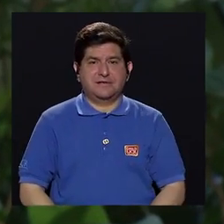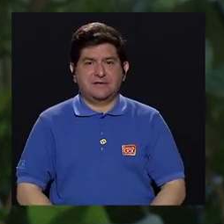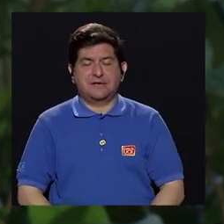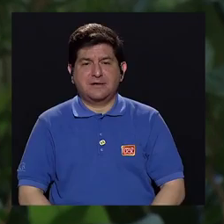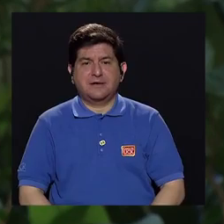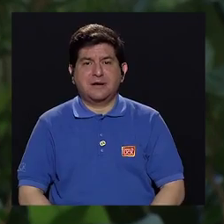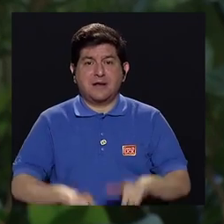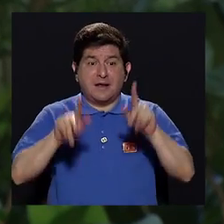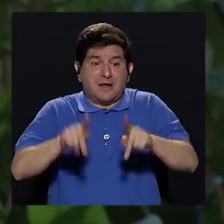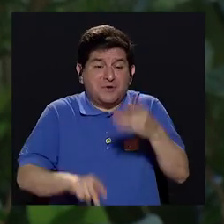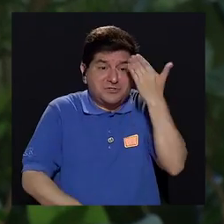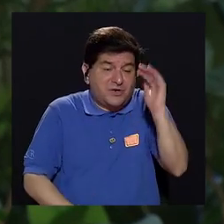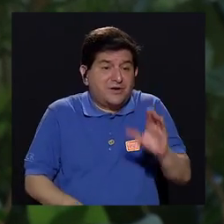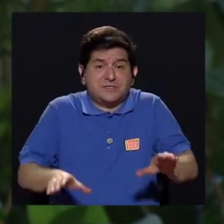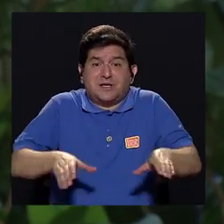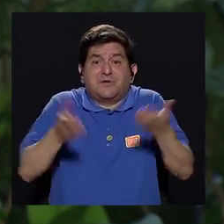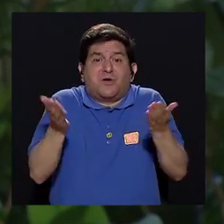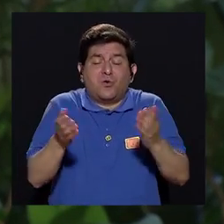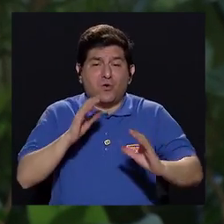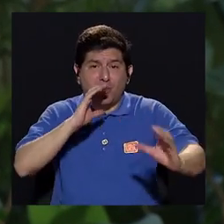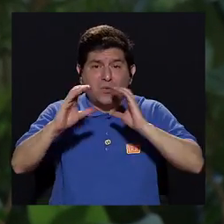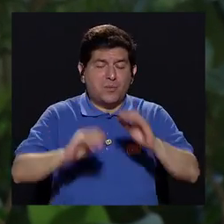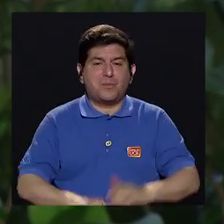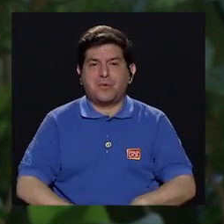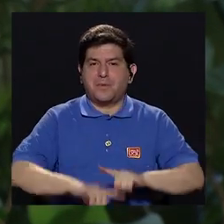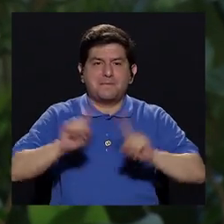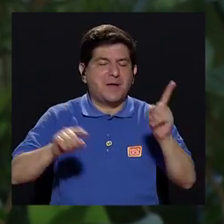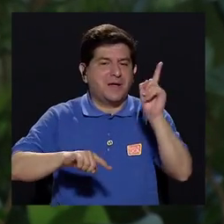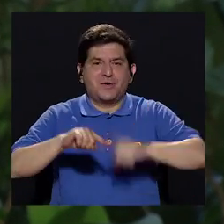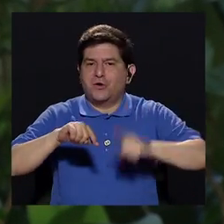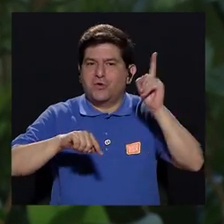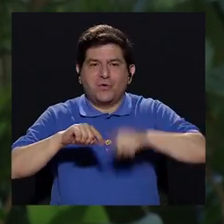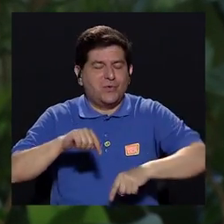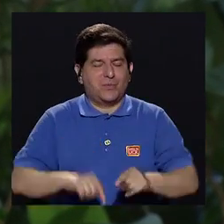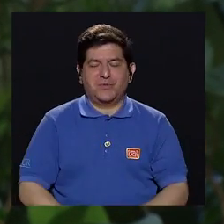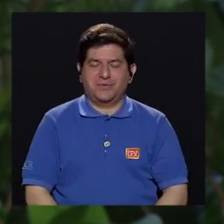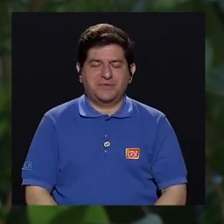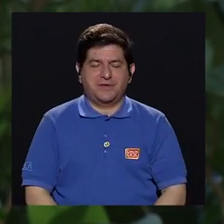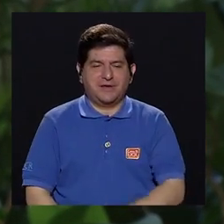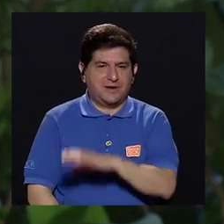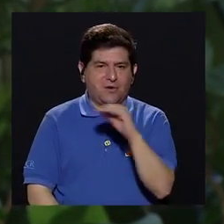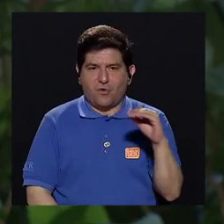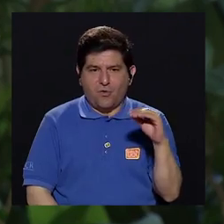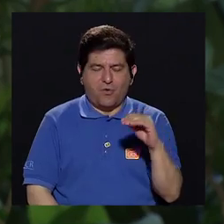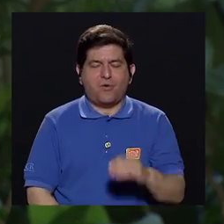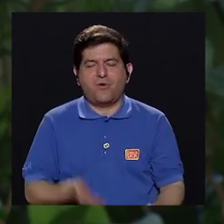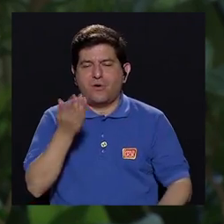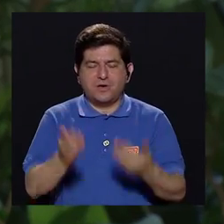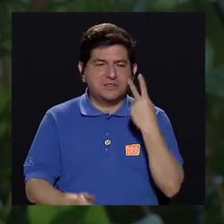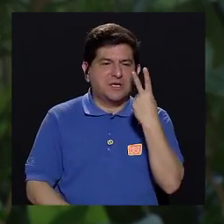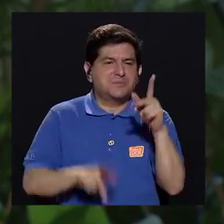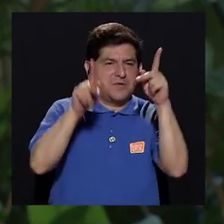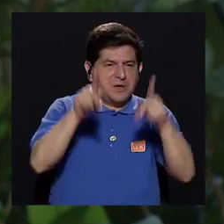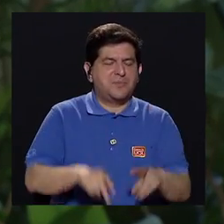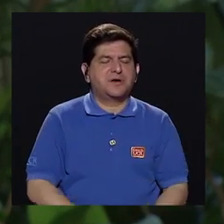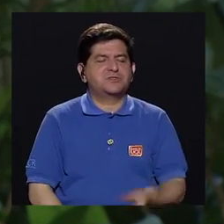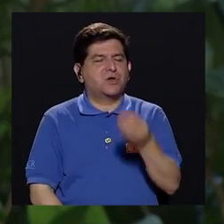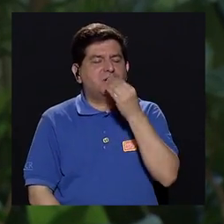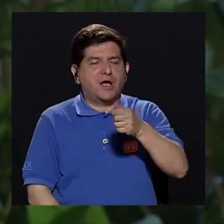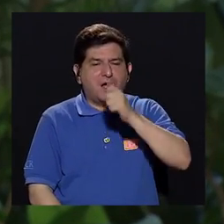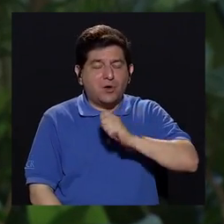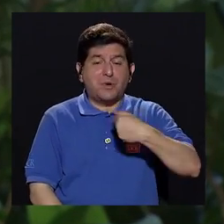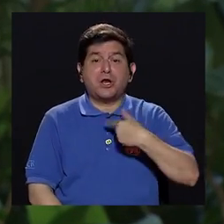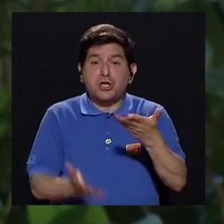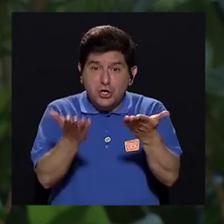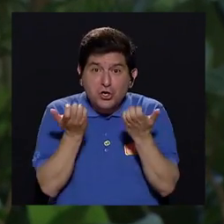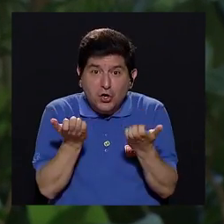porque no sé de qué otra forma expresarlo y que el medio no me resuelva la situación. O querer, qué sé yo, vi pasar a una persona comiéndose